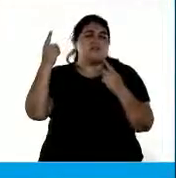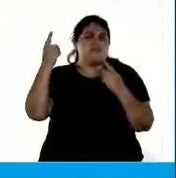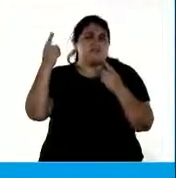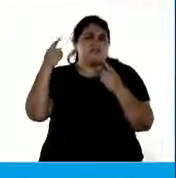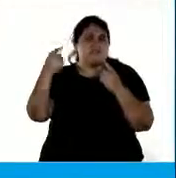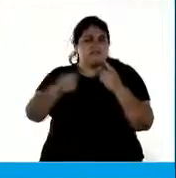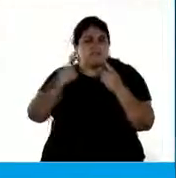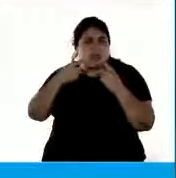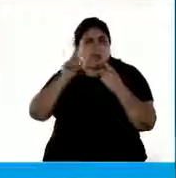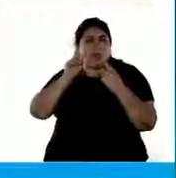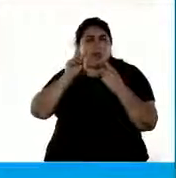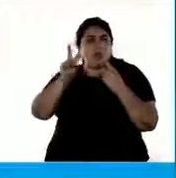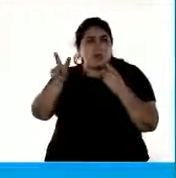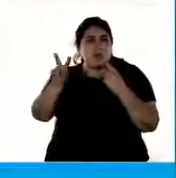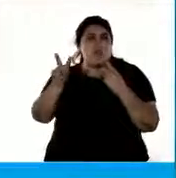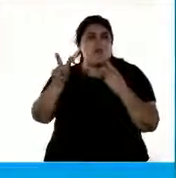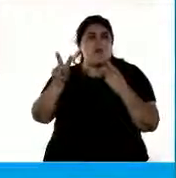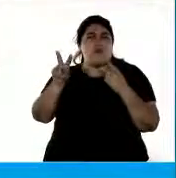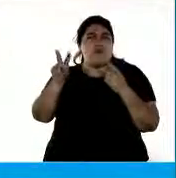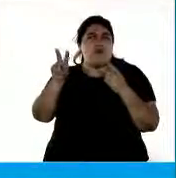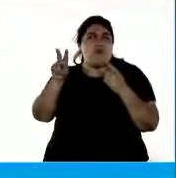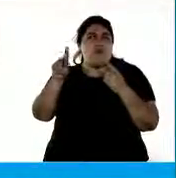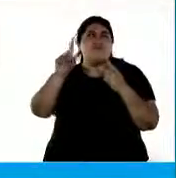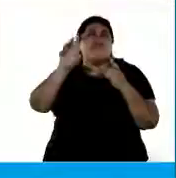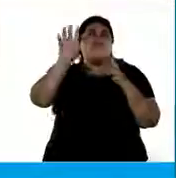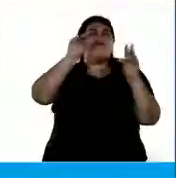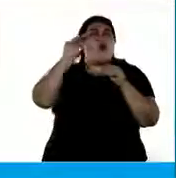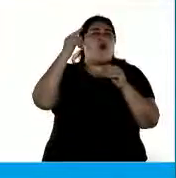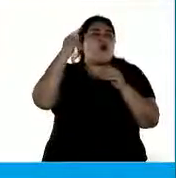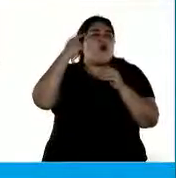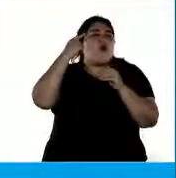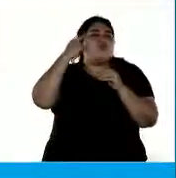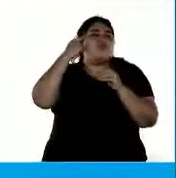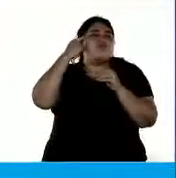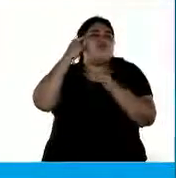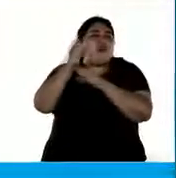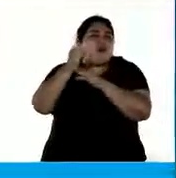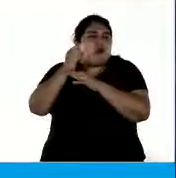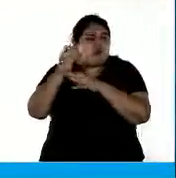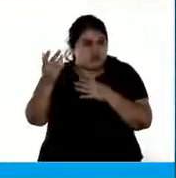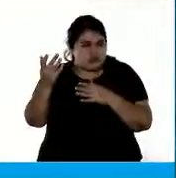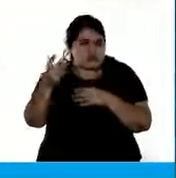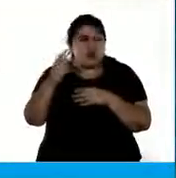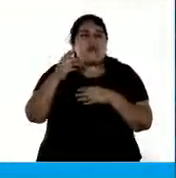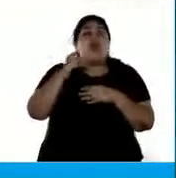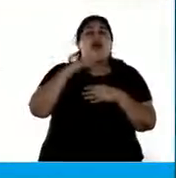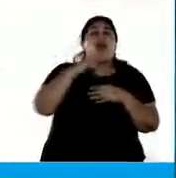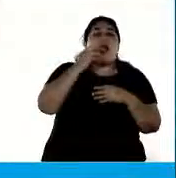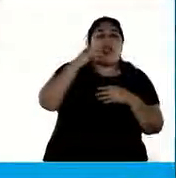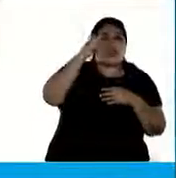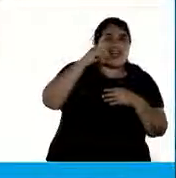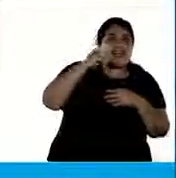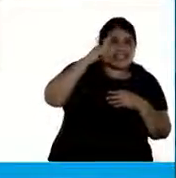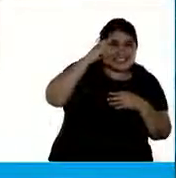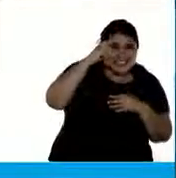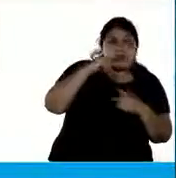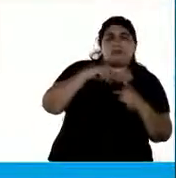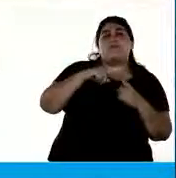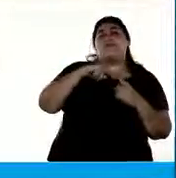influenciado por grandes pensadores como Scalabrini Ortiz, como Arturo Jauretche, que seguramente